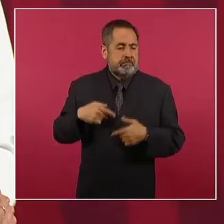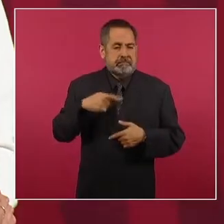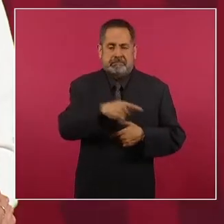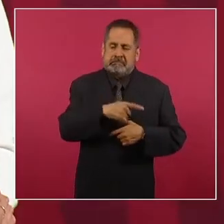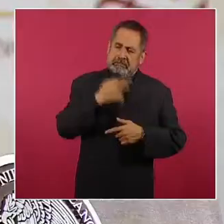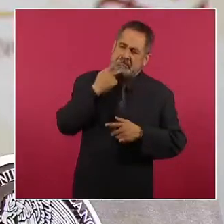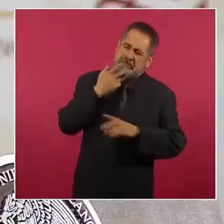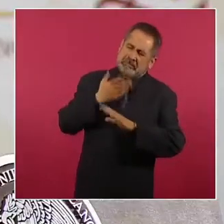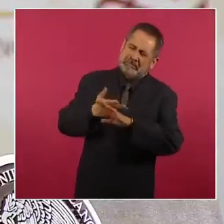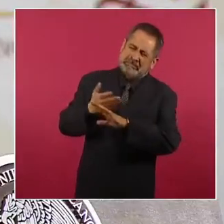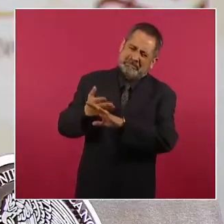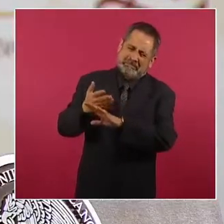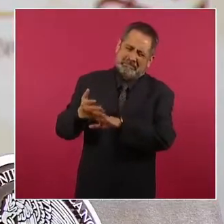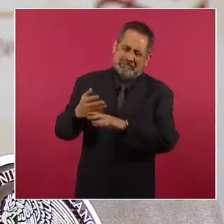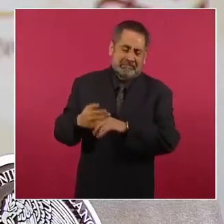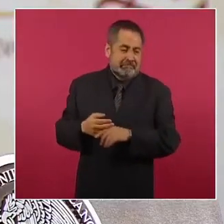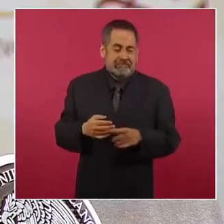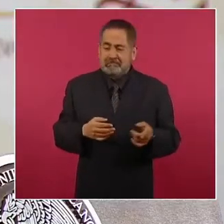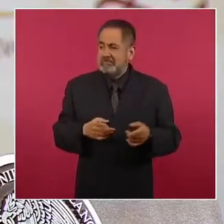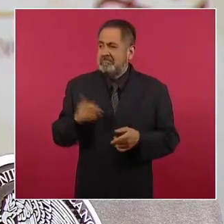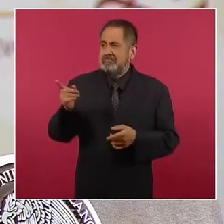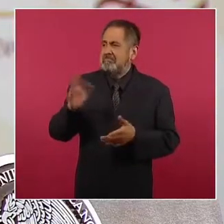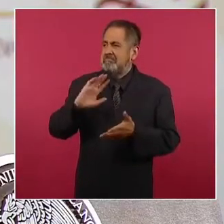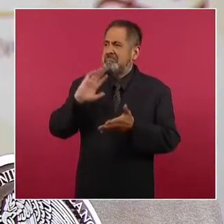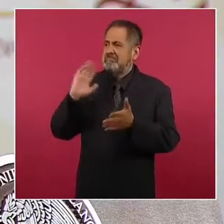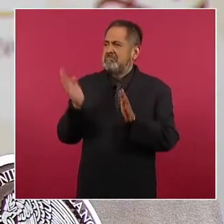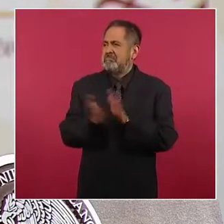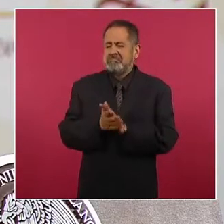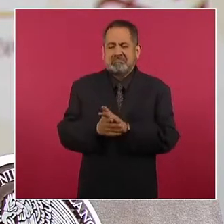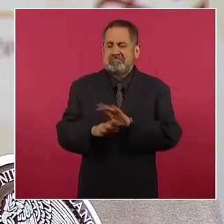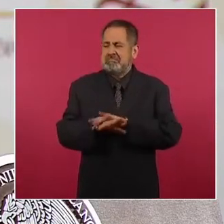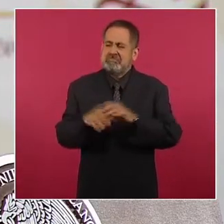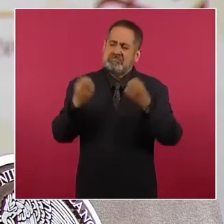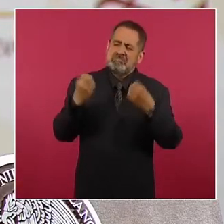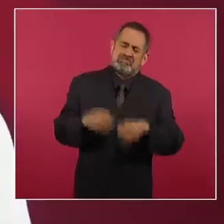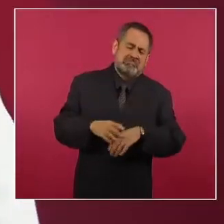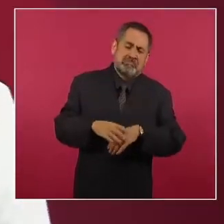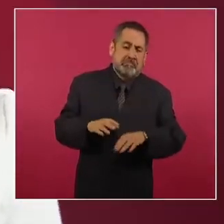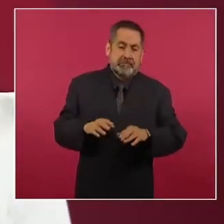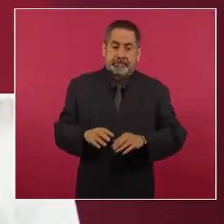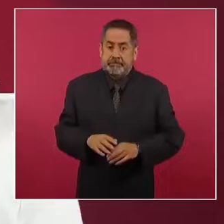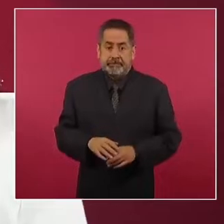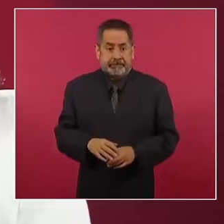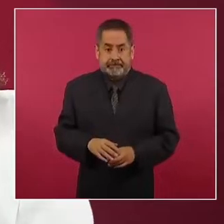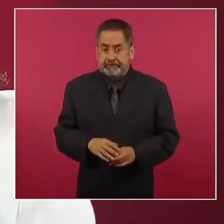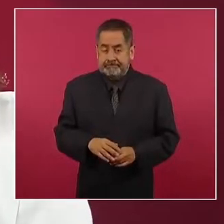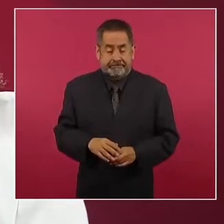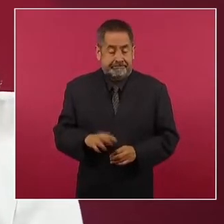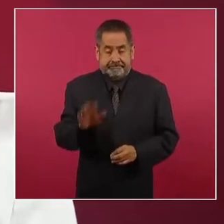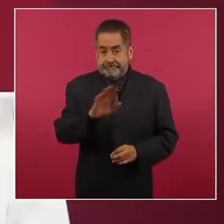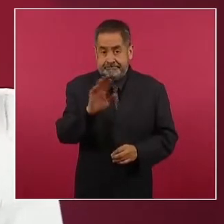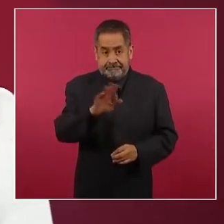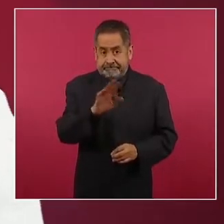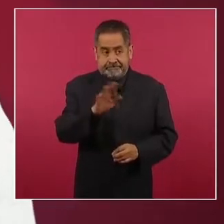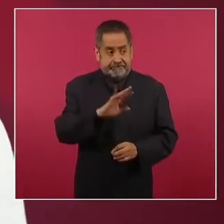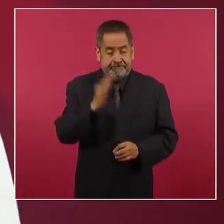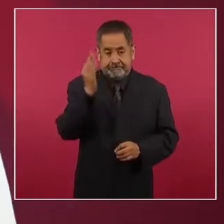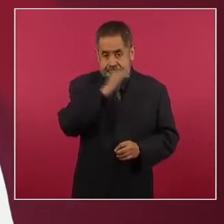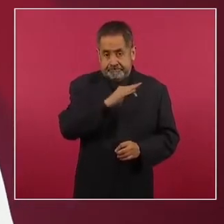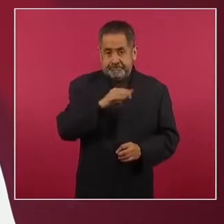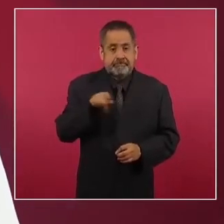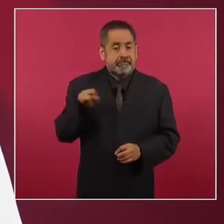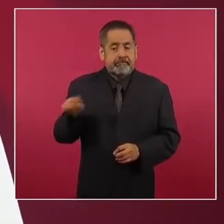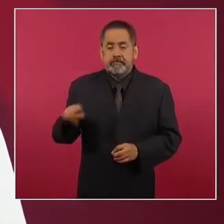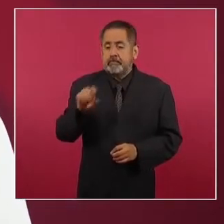a decir que se dio carpetazo al caso Ayotzinapa, lo cual es absolutamente falso, pues el